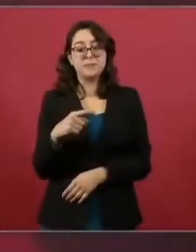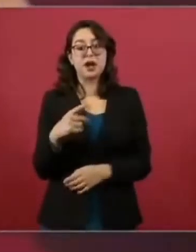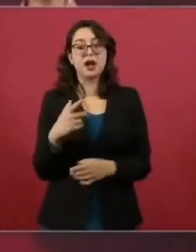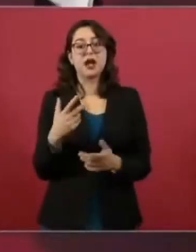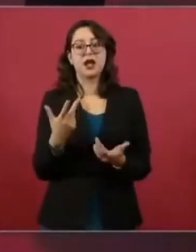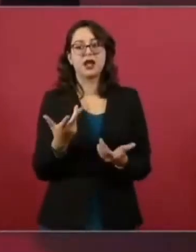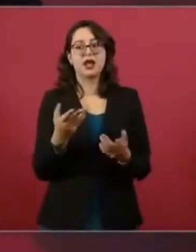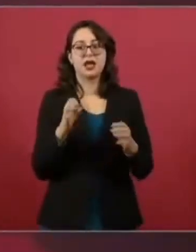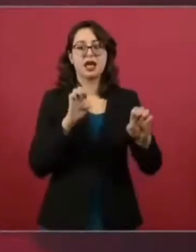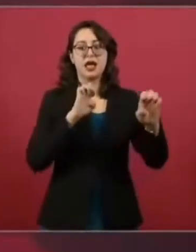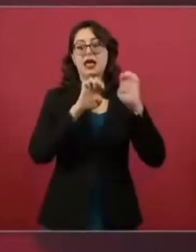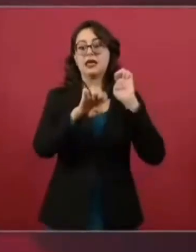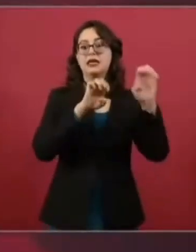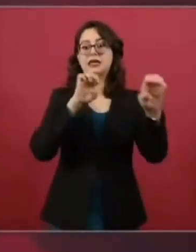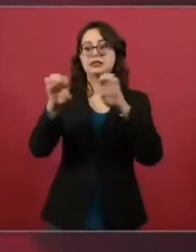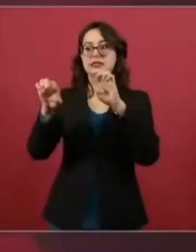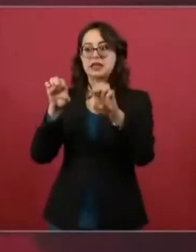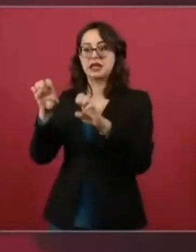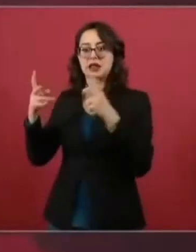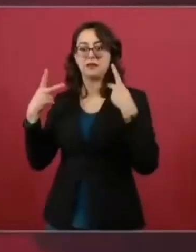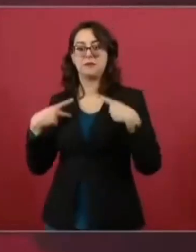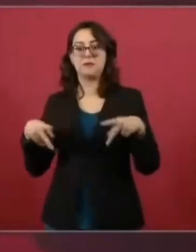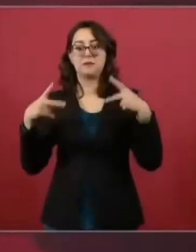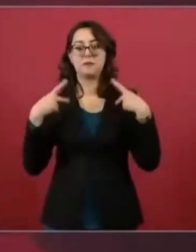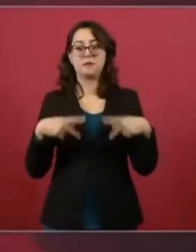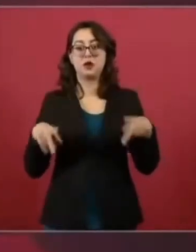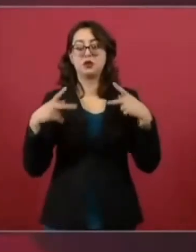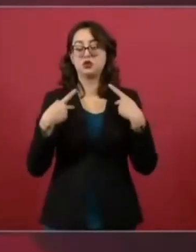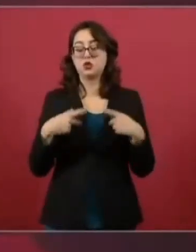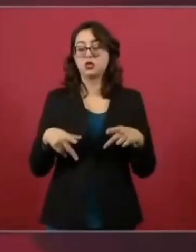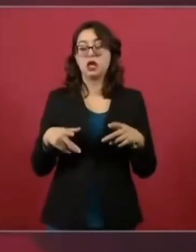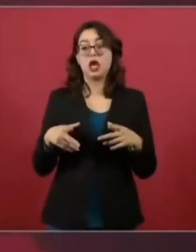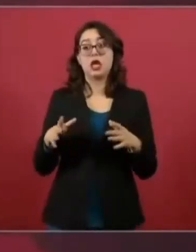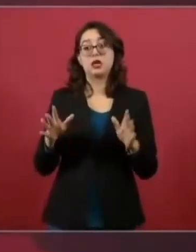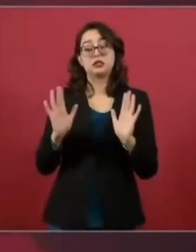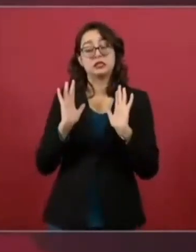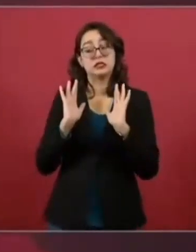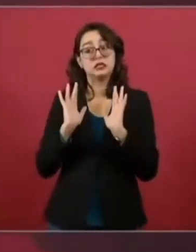se iba a voltear a ver al pueblo.